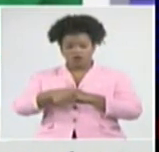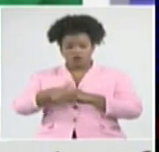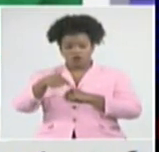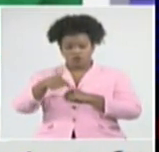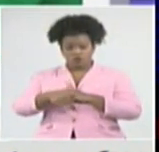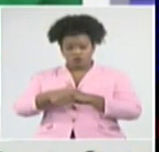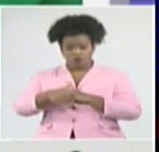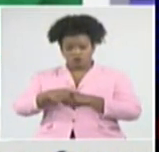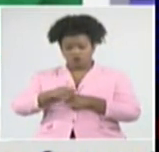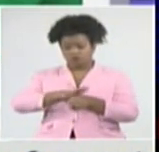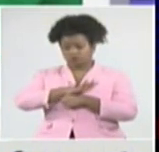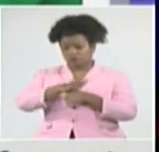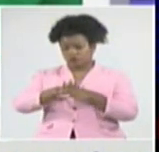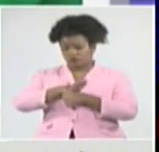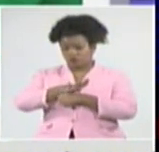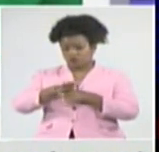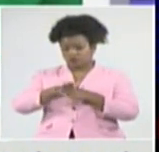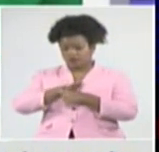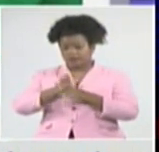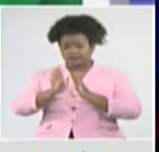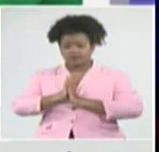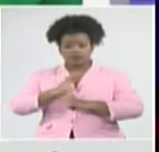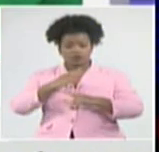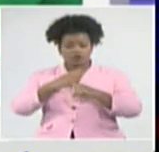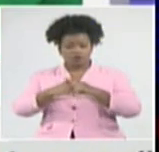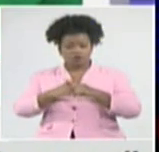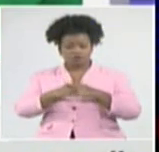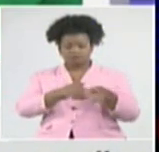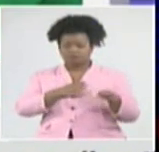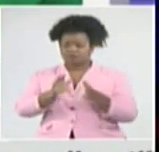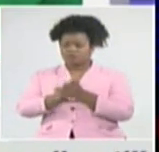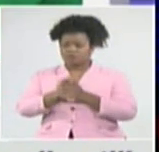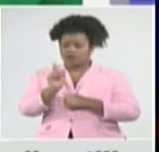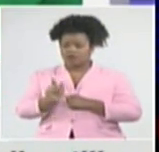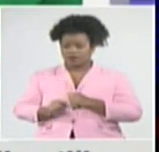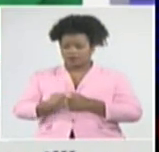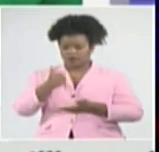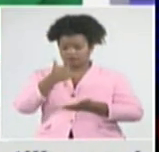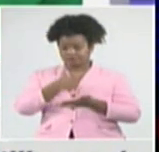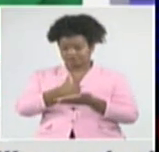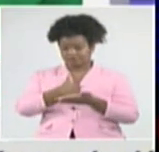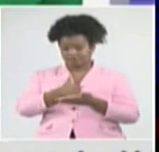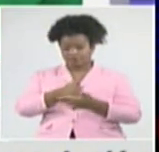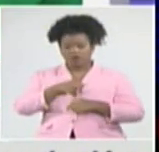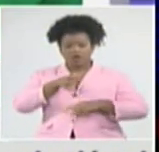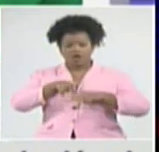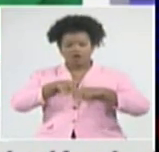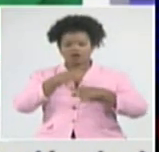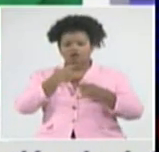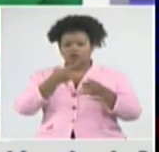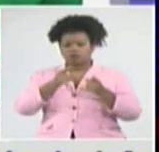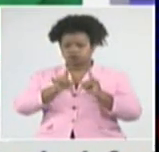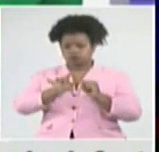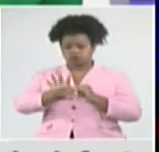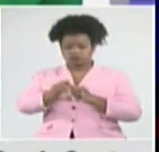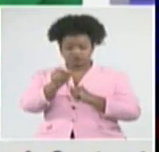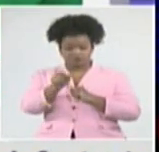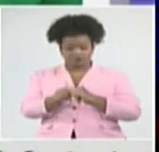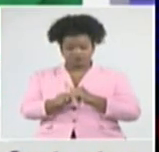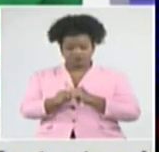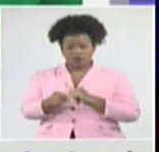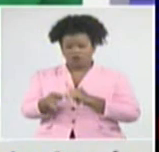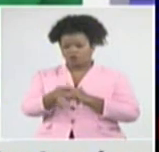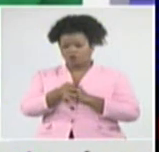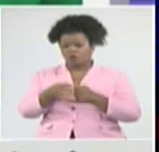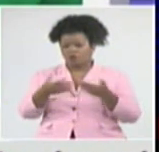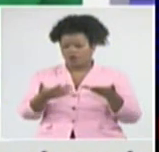del Norte y Mayabeque. De La Habana fallecen cinco personas. De los municipios